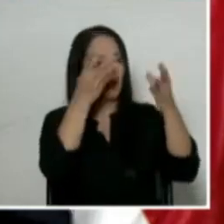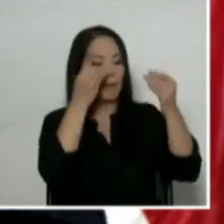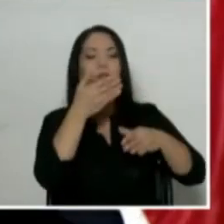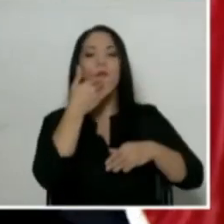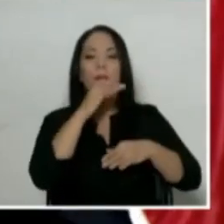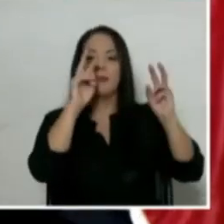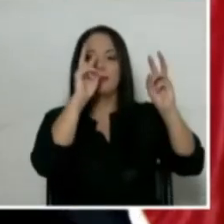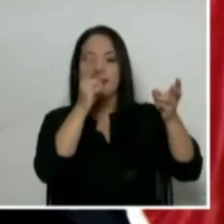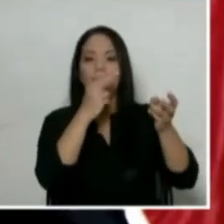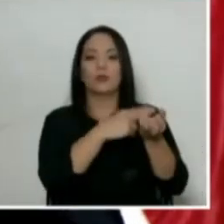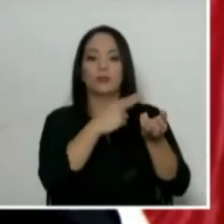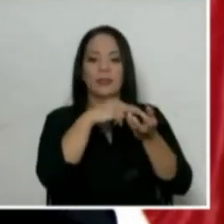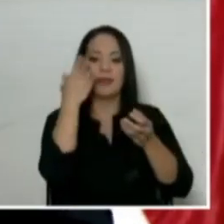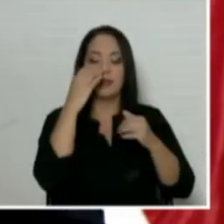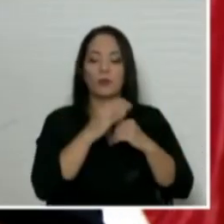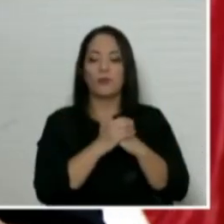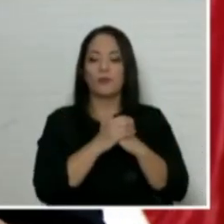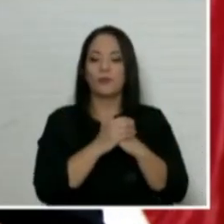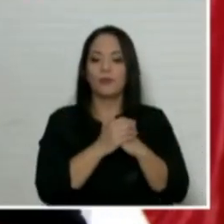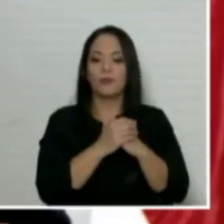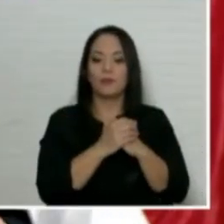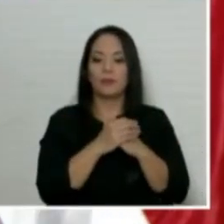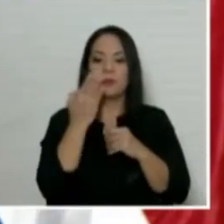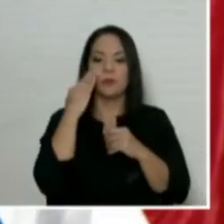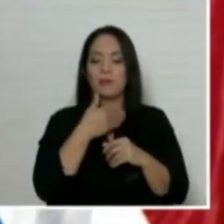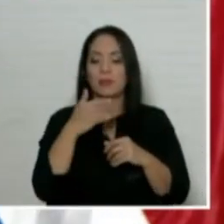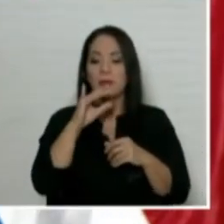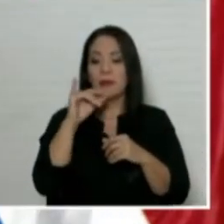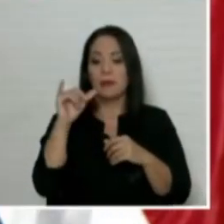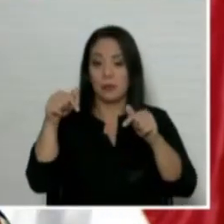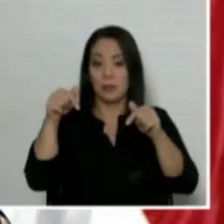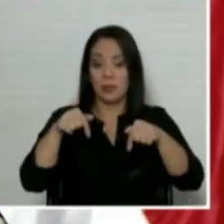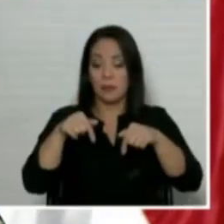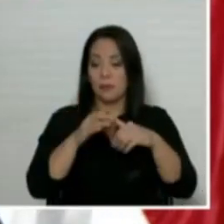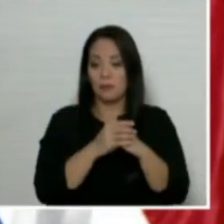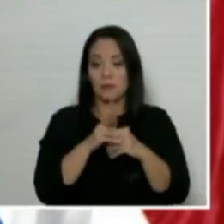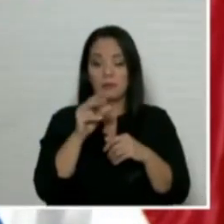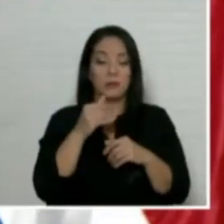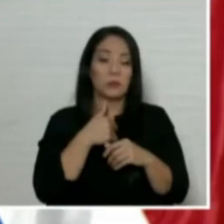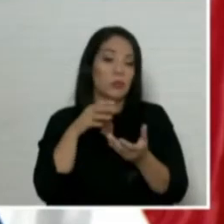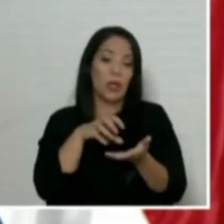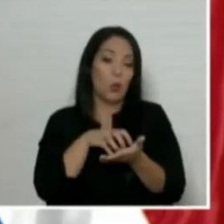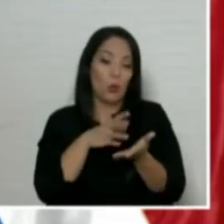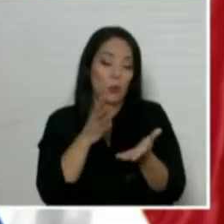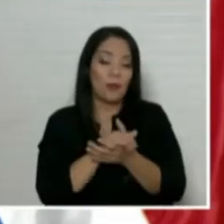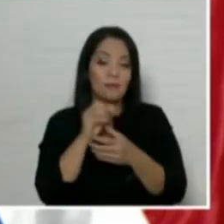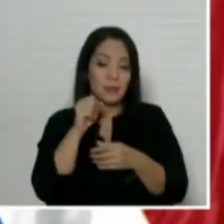Yo no sé si la Presidenta de la Caja está aquí. Yo no tengo la menor duda.